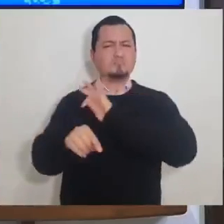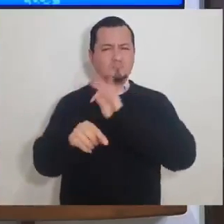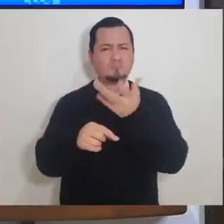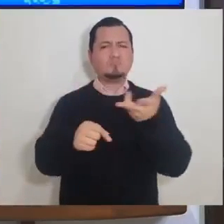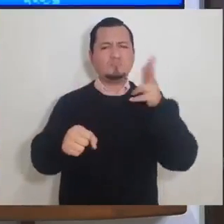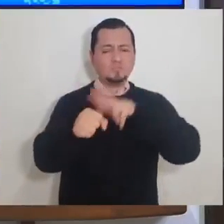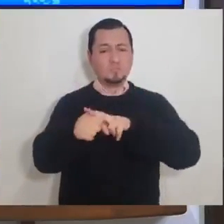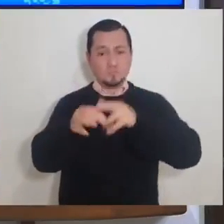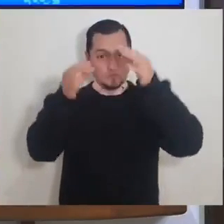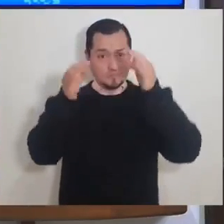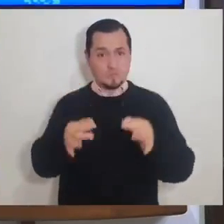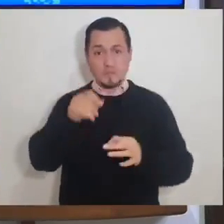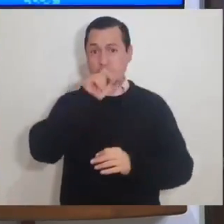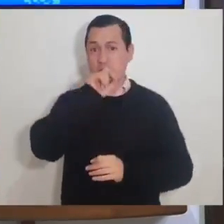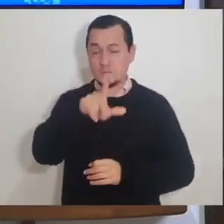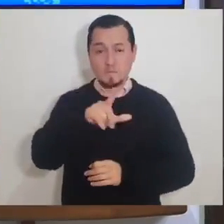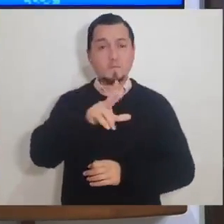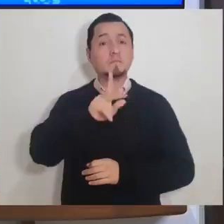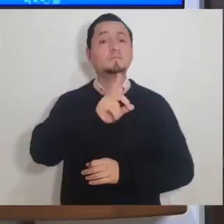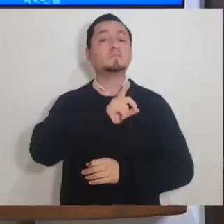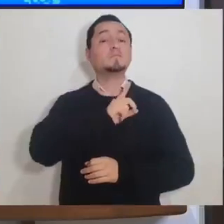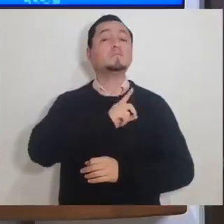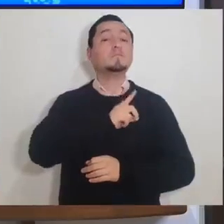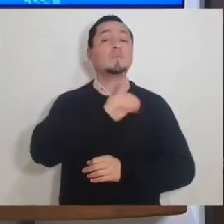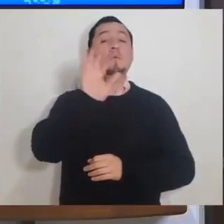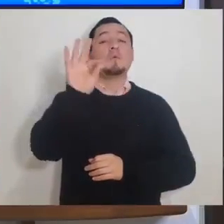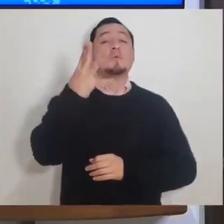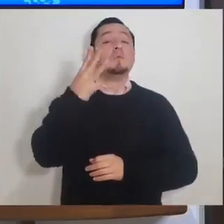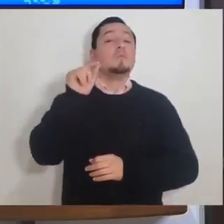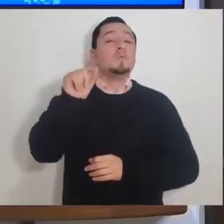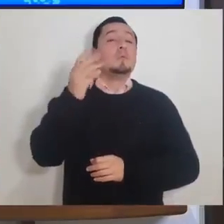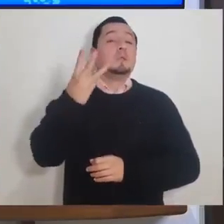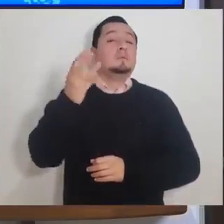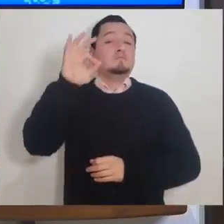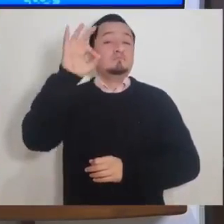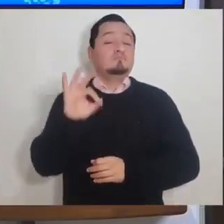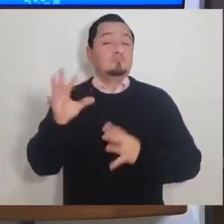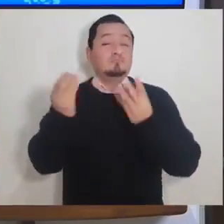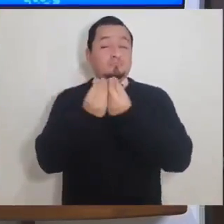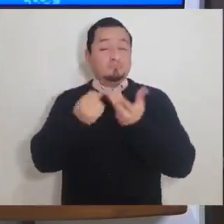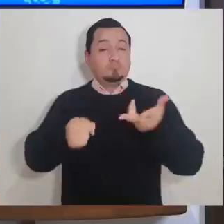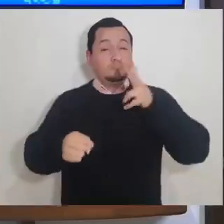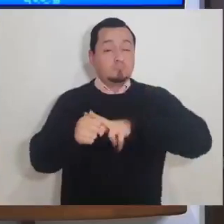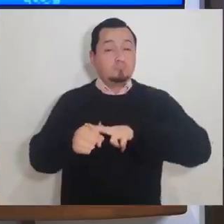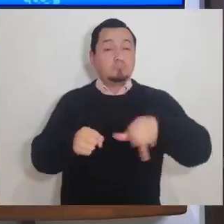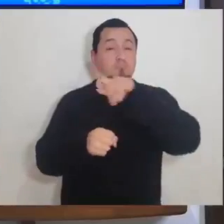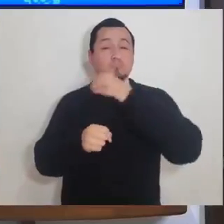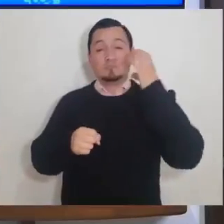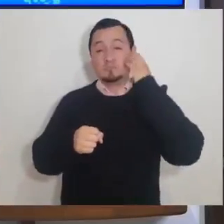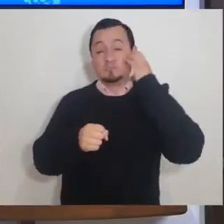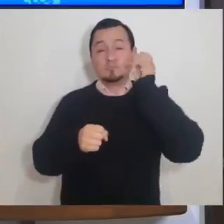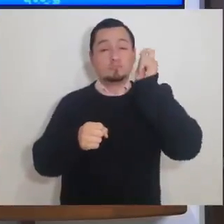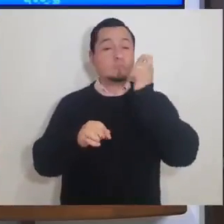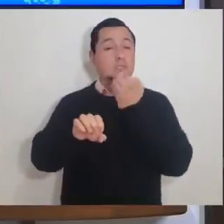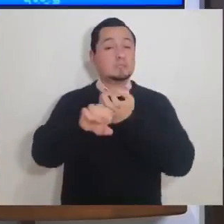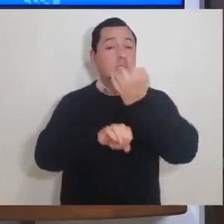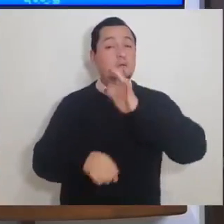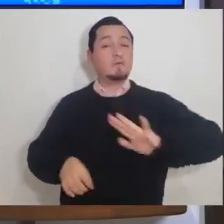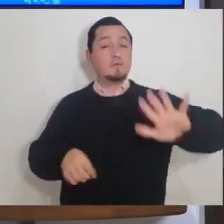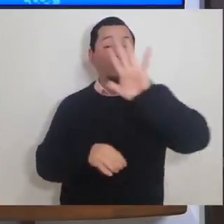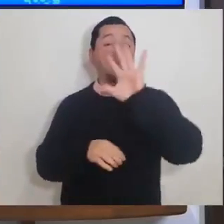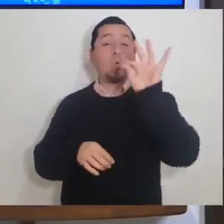al día de hoy. En Jalisco tenemos sólo el 44.3% de ocupación hospitalaria de camas COVID en todo el Estado.